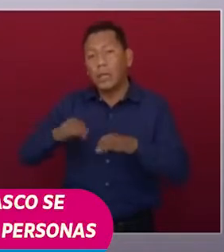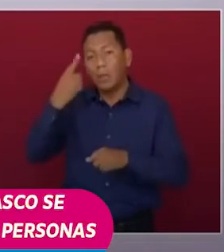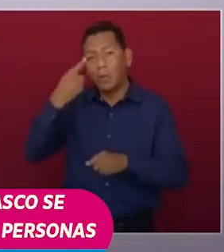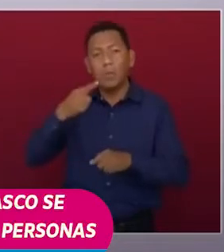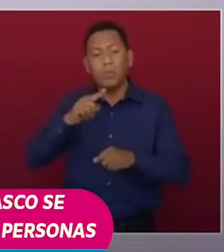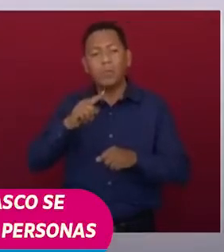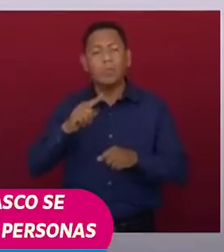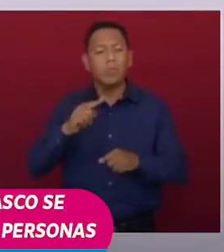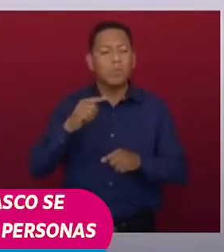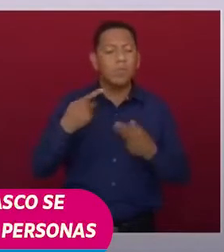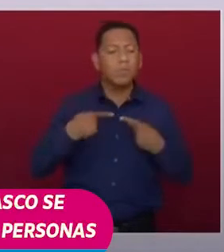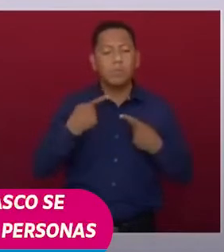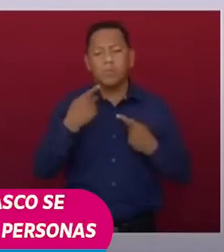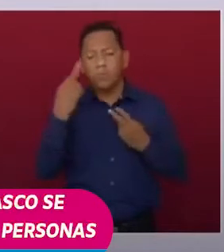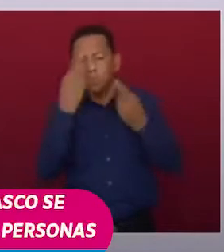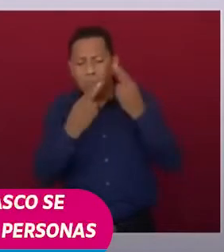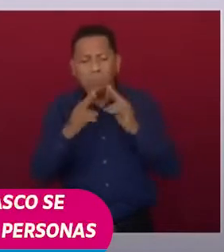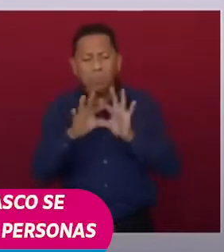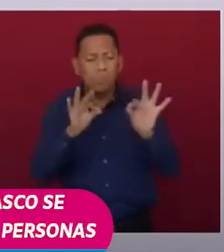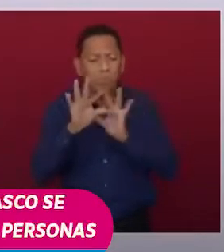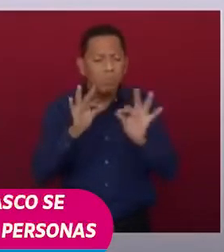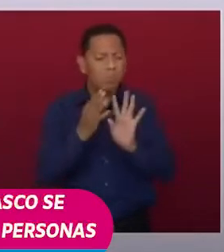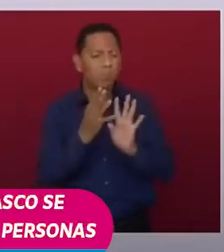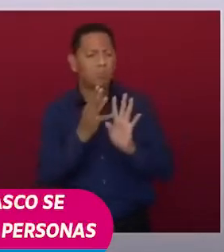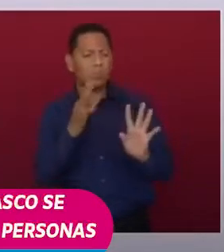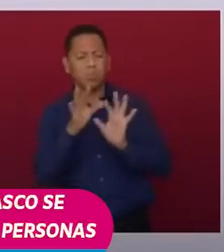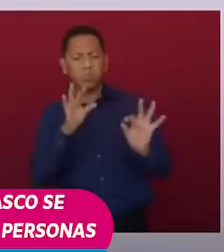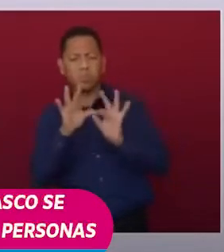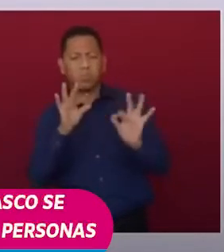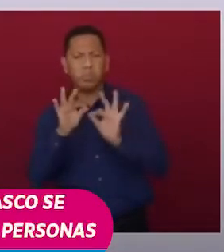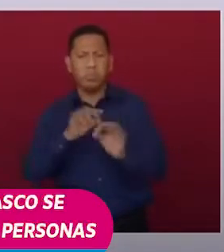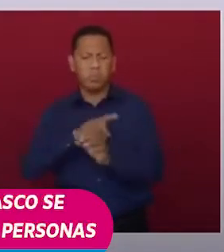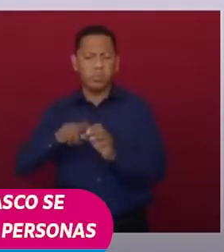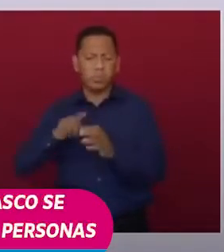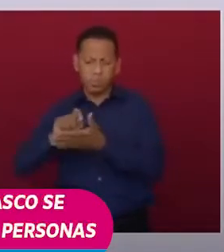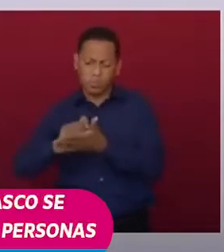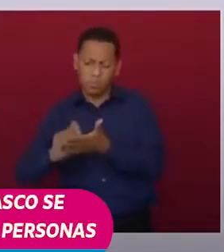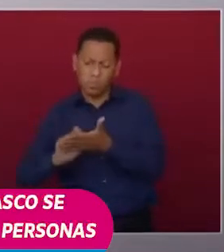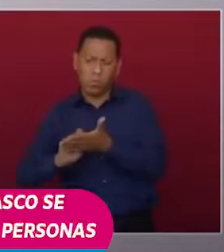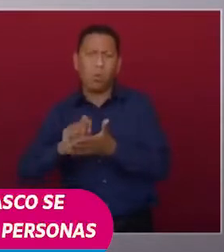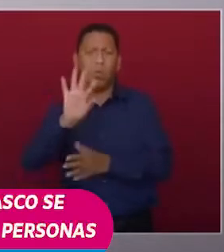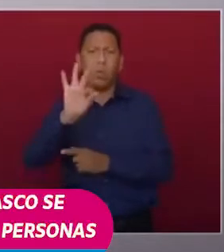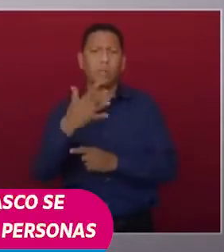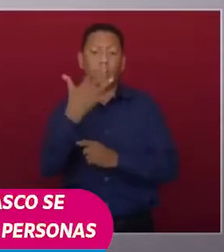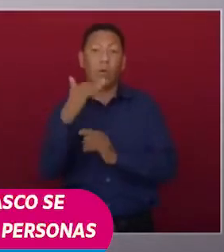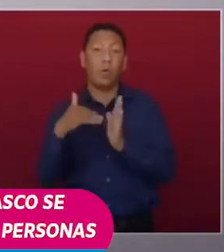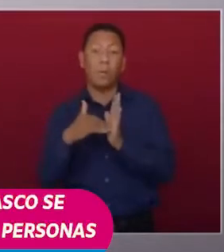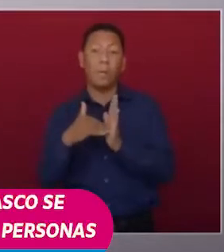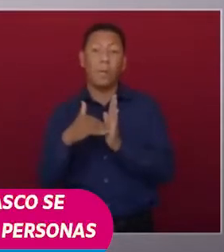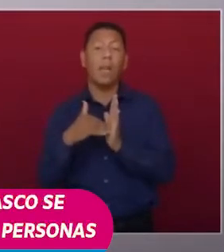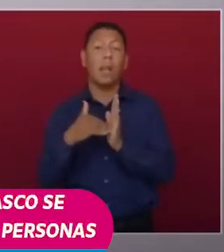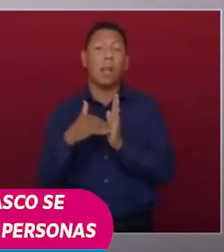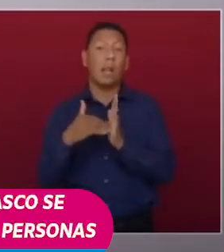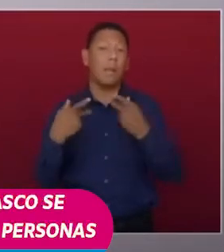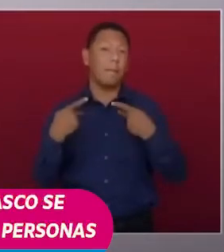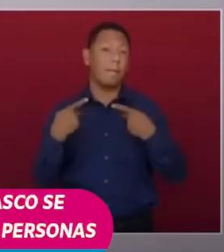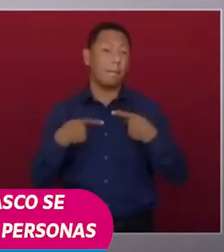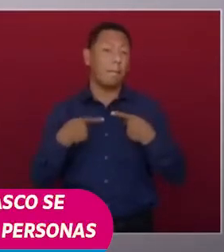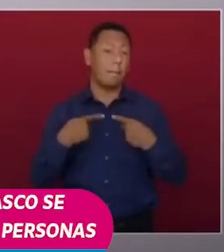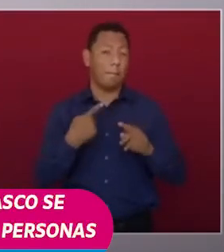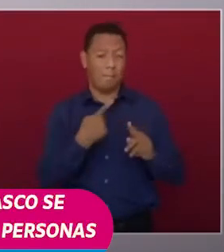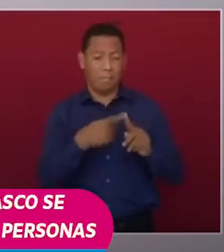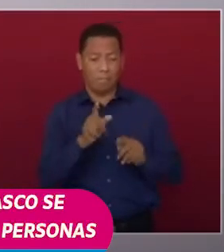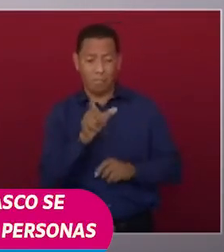seleccionar personal que trabajaría en el proyecto. Se inscribieron más de 45 mil personas con